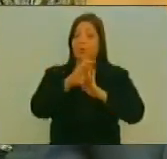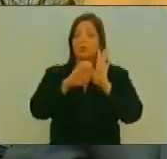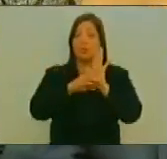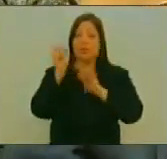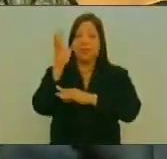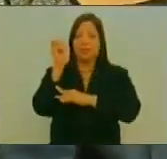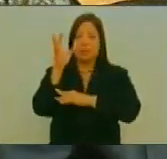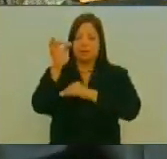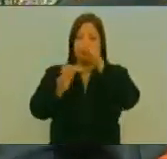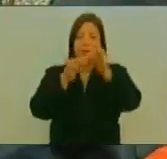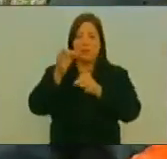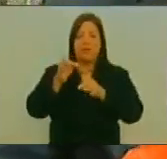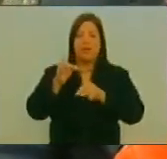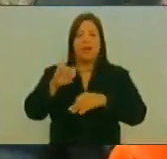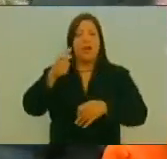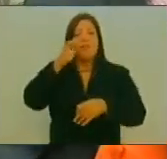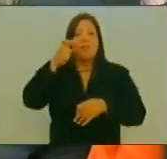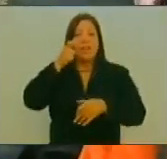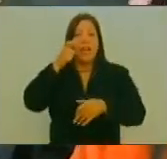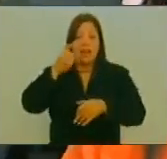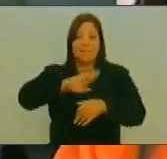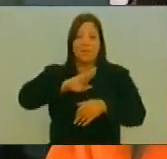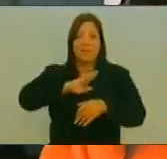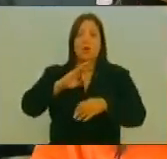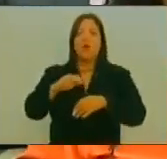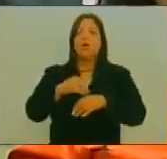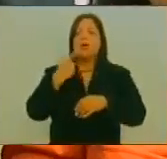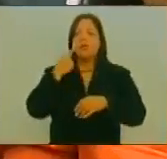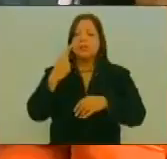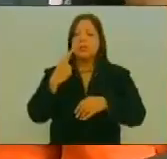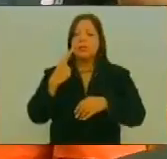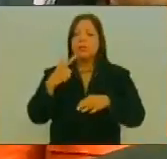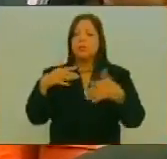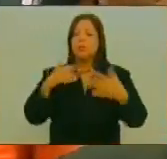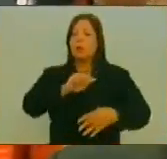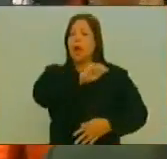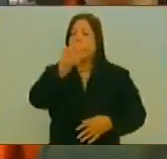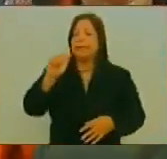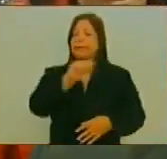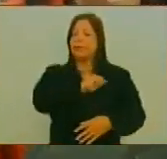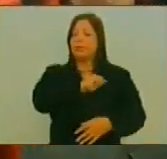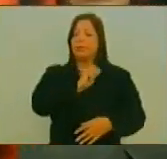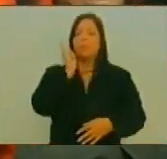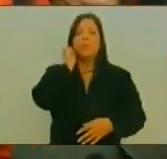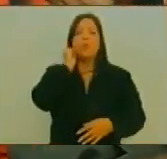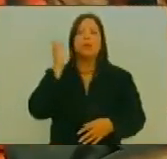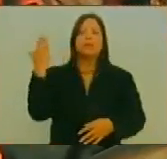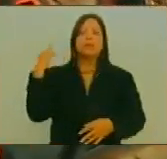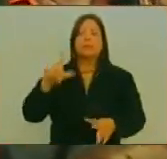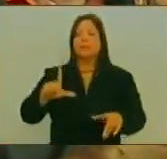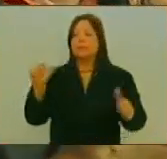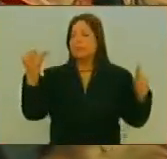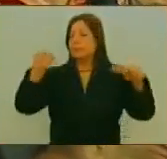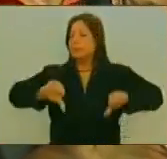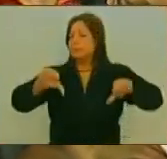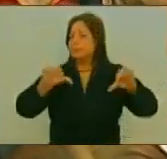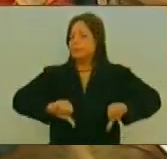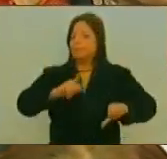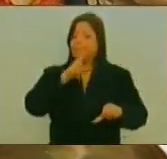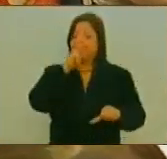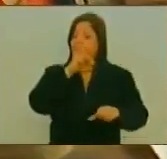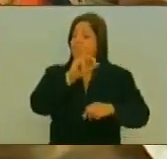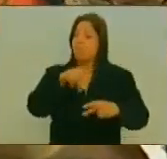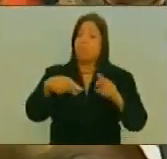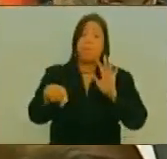El Fiscal General De la República Fustigó La actitud De su predecesora Al frente Del Ministerio Público